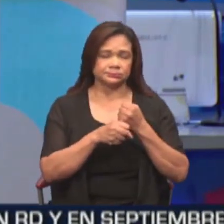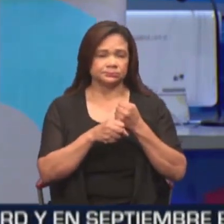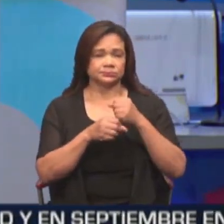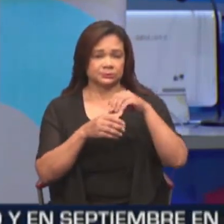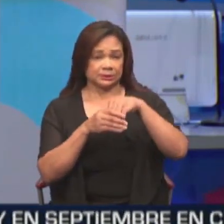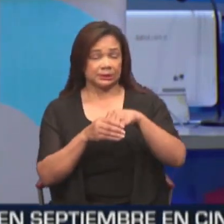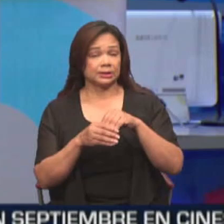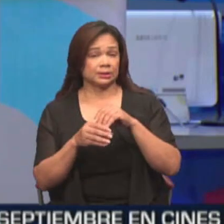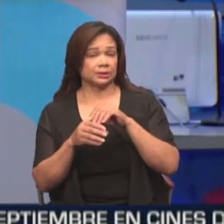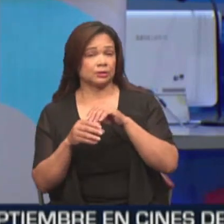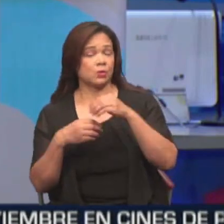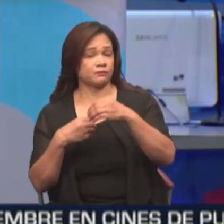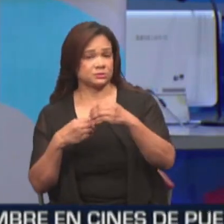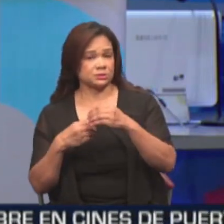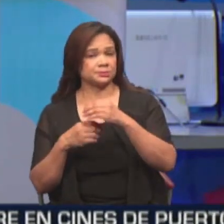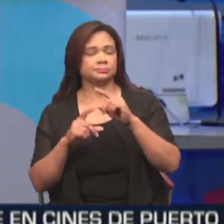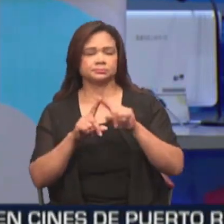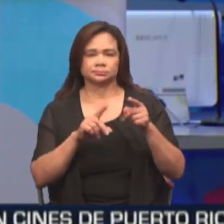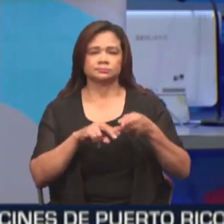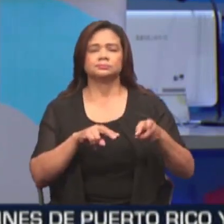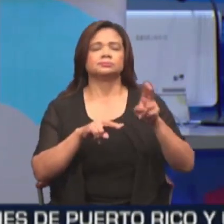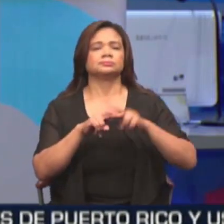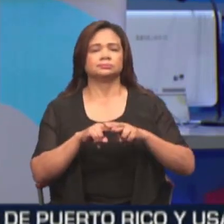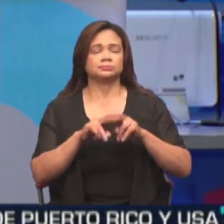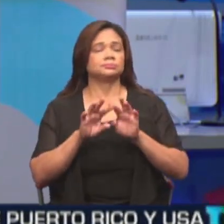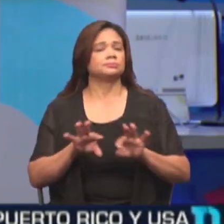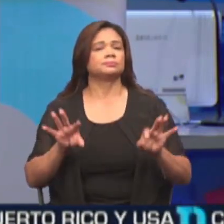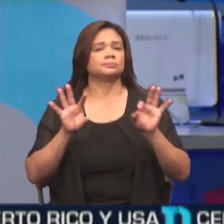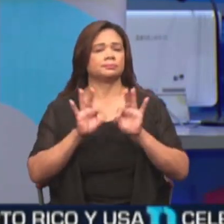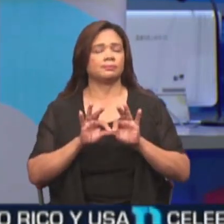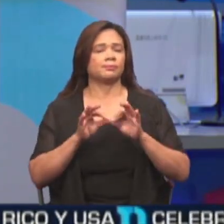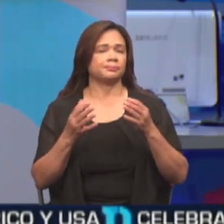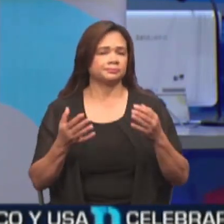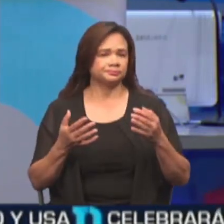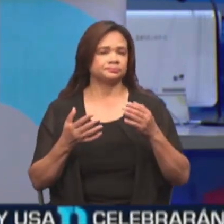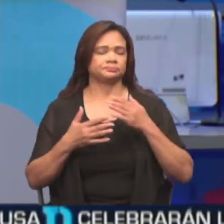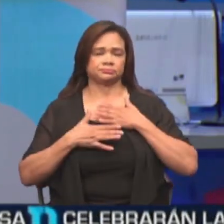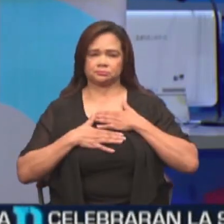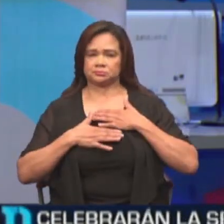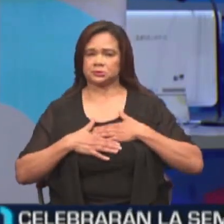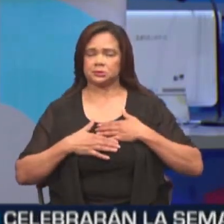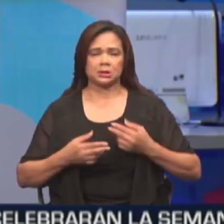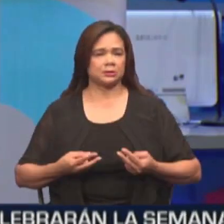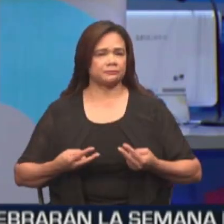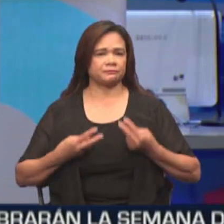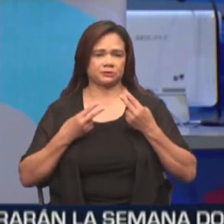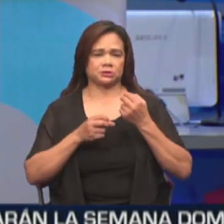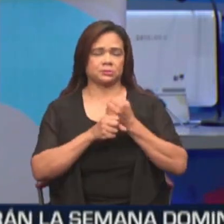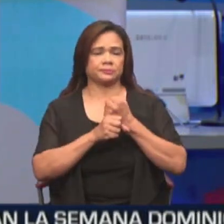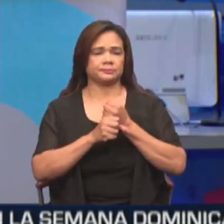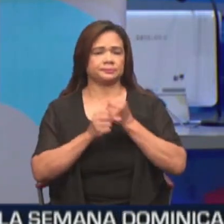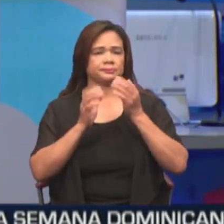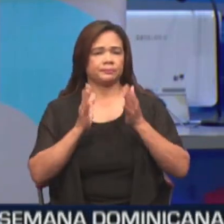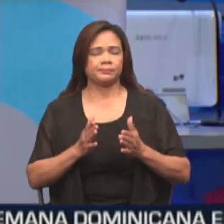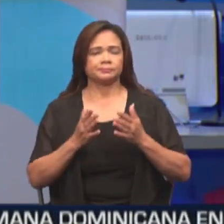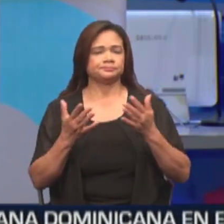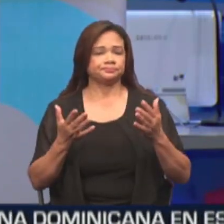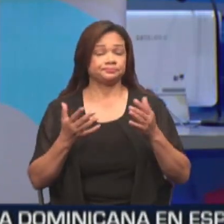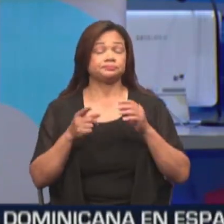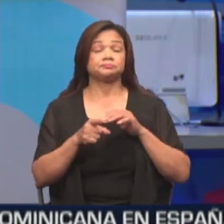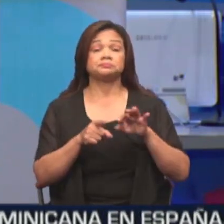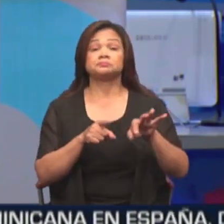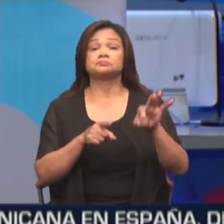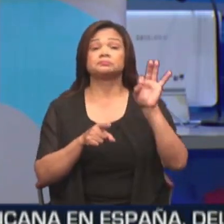laboral, sino que también ha elevado significativamente la calidad de vida de los trabajadores. Uno de los